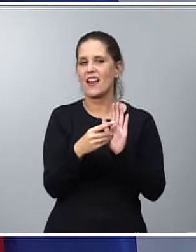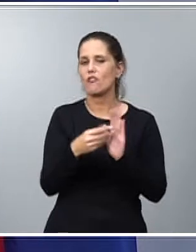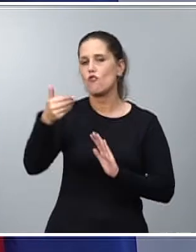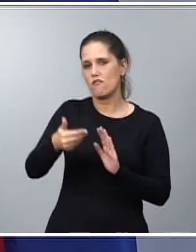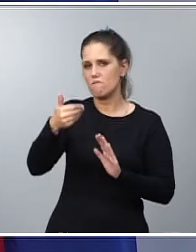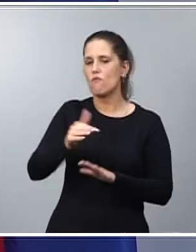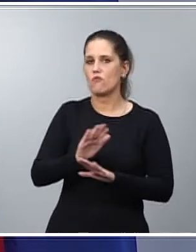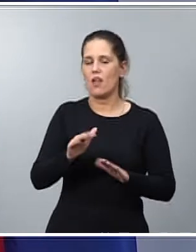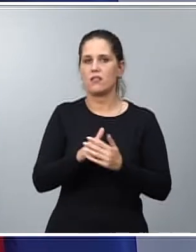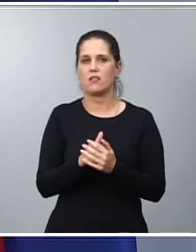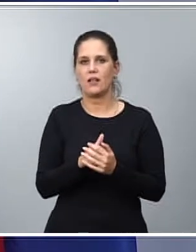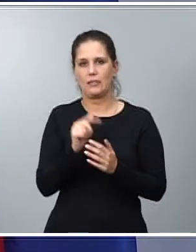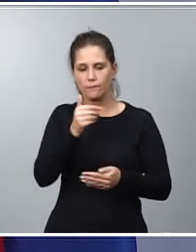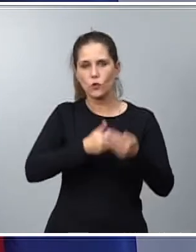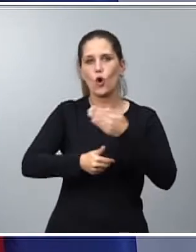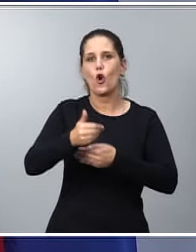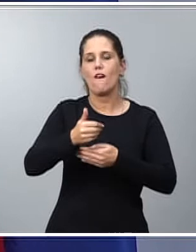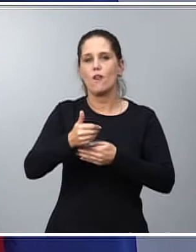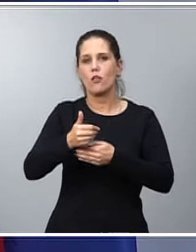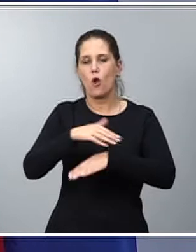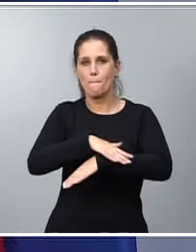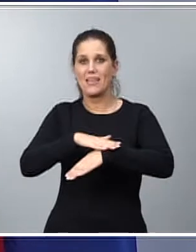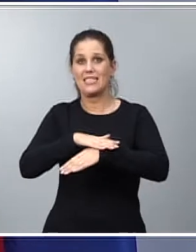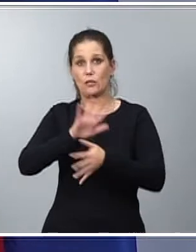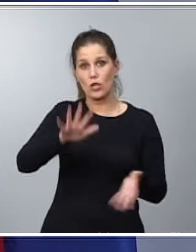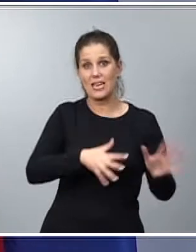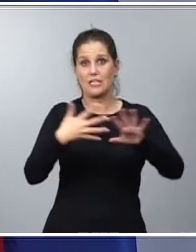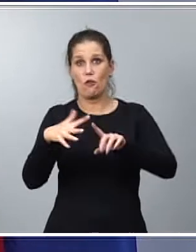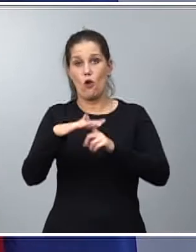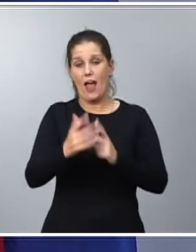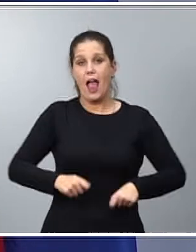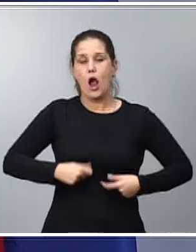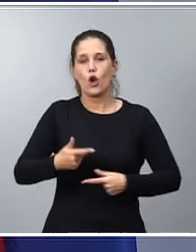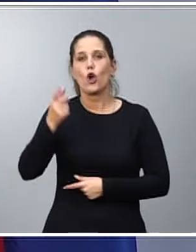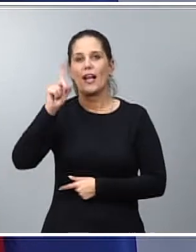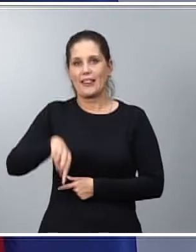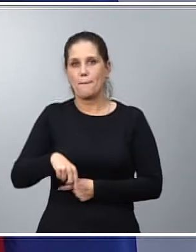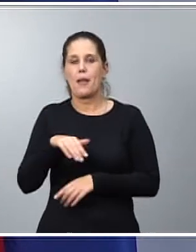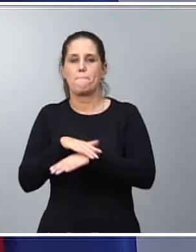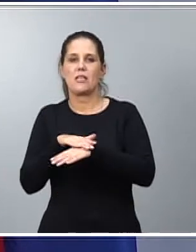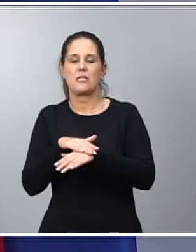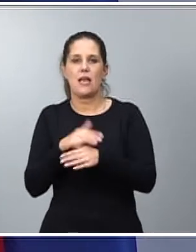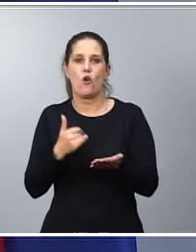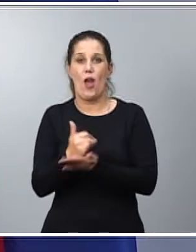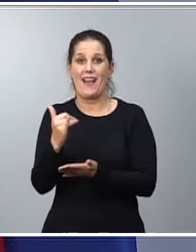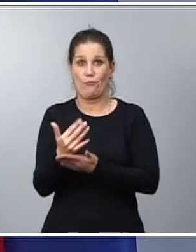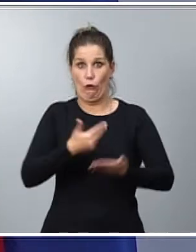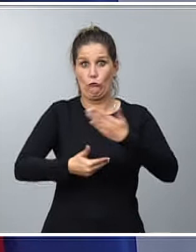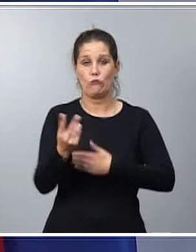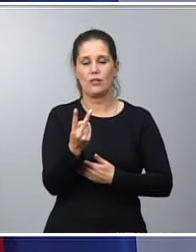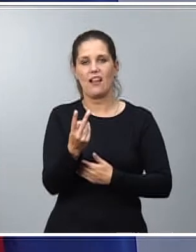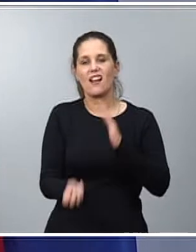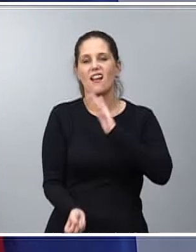colaboración entre el Ministerio de Transición Ecológica y el Ministerio de Agricultura, que constituye la creación de la Mesa